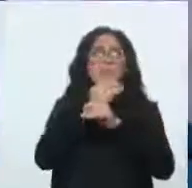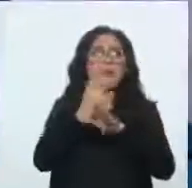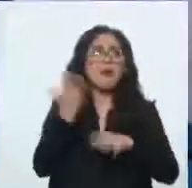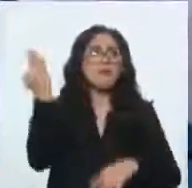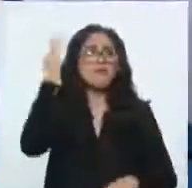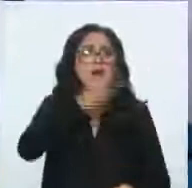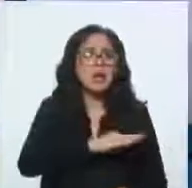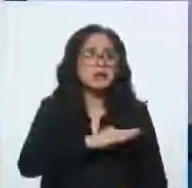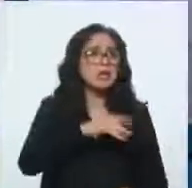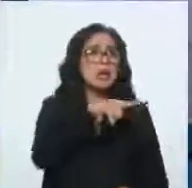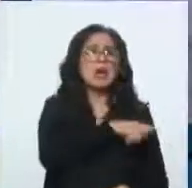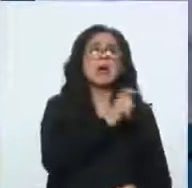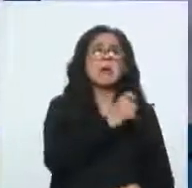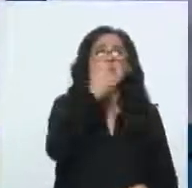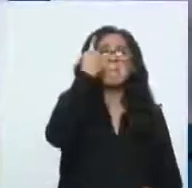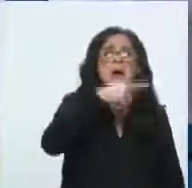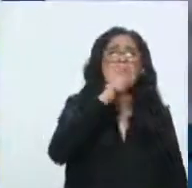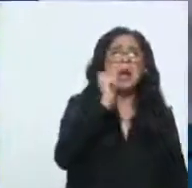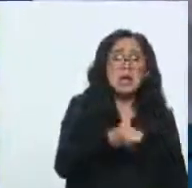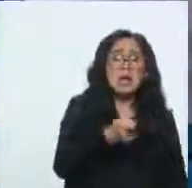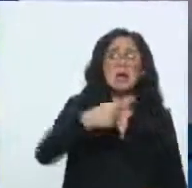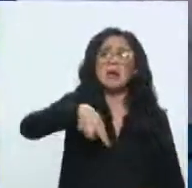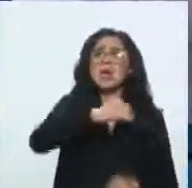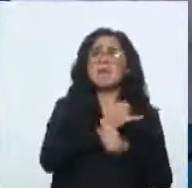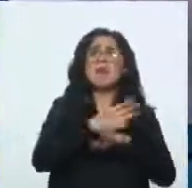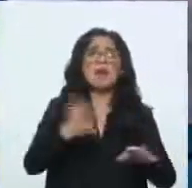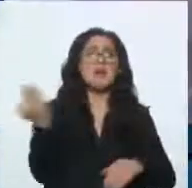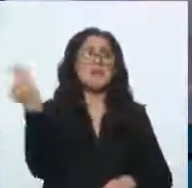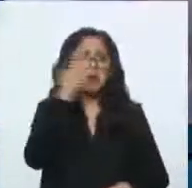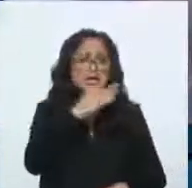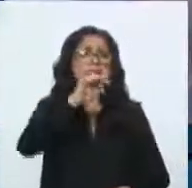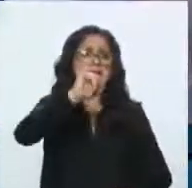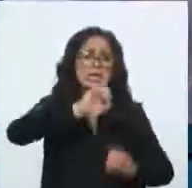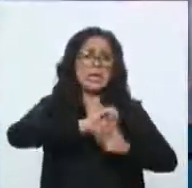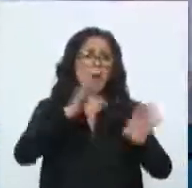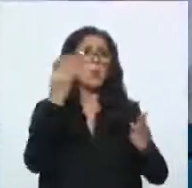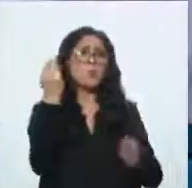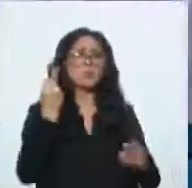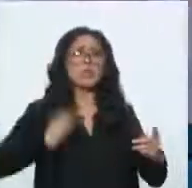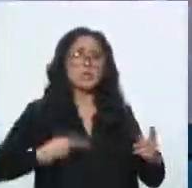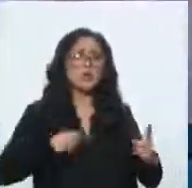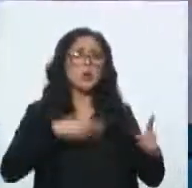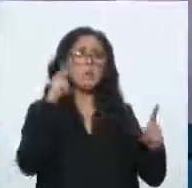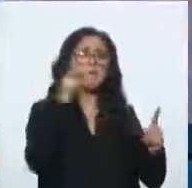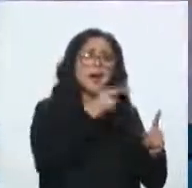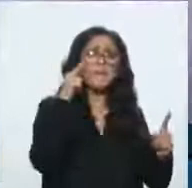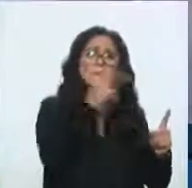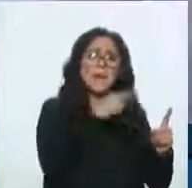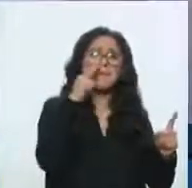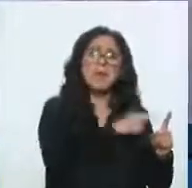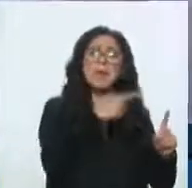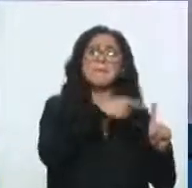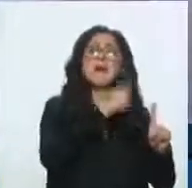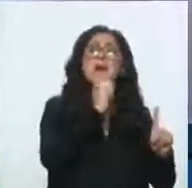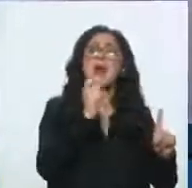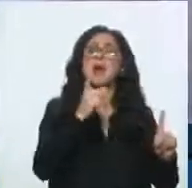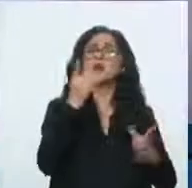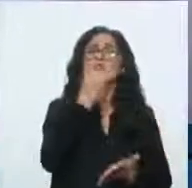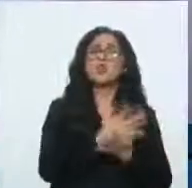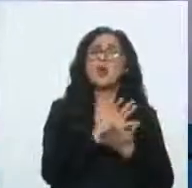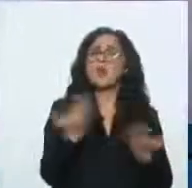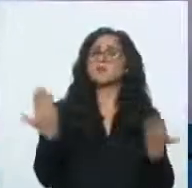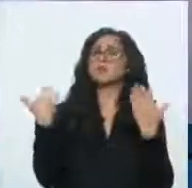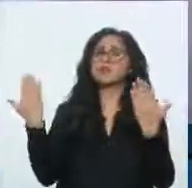Y bueno, sí tiene sus seguidores y sí tiene resultados, de alguna manera, para él, beneficiosos. El breve, brevísimo